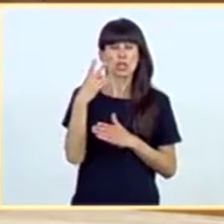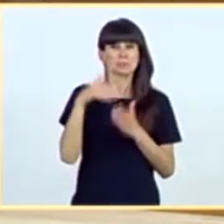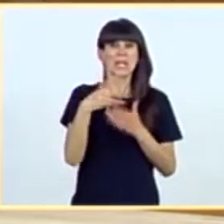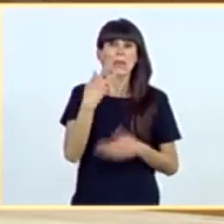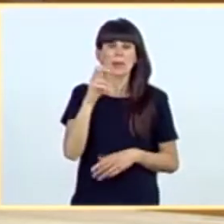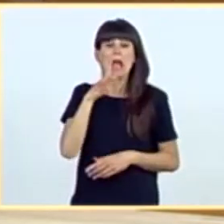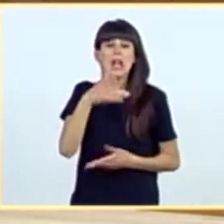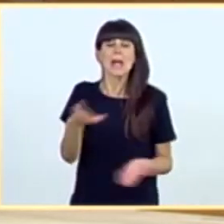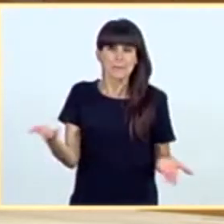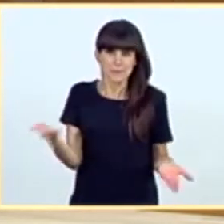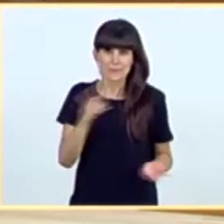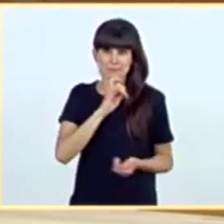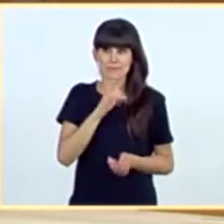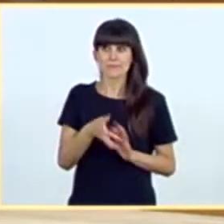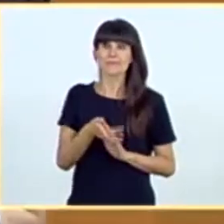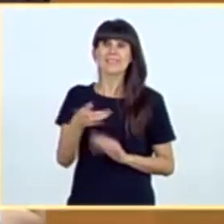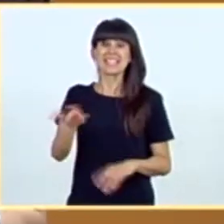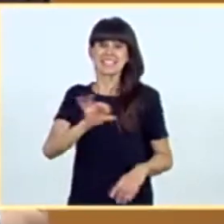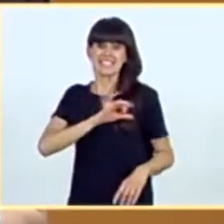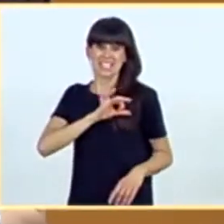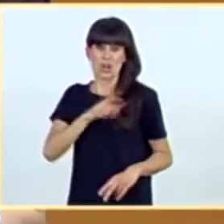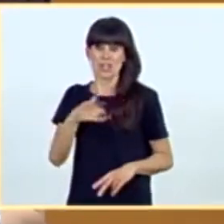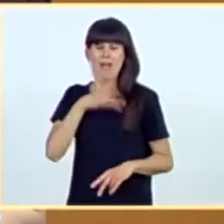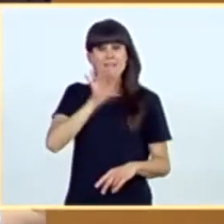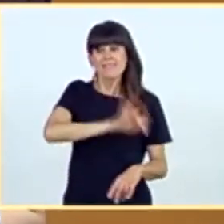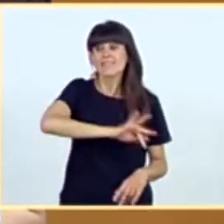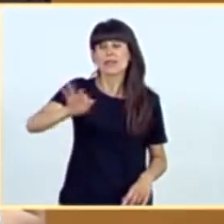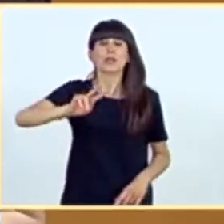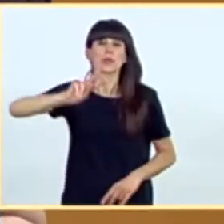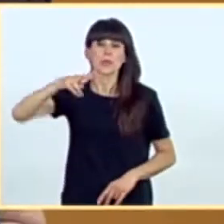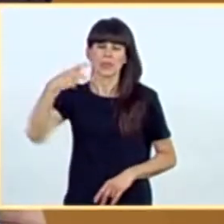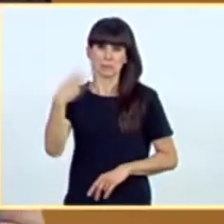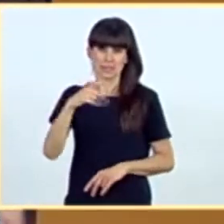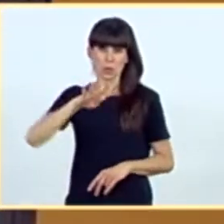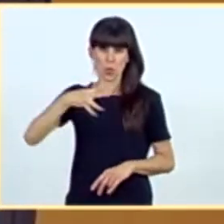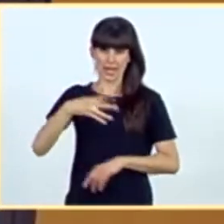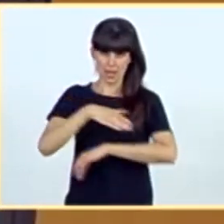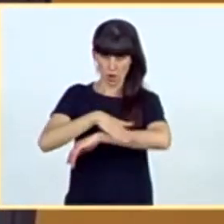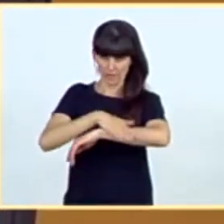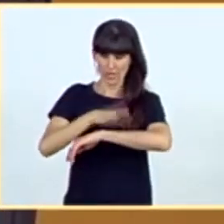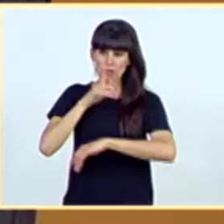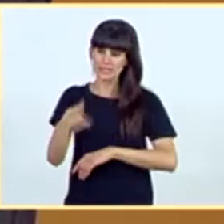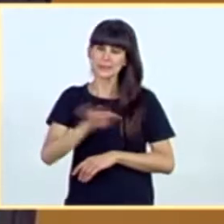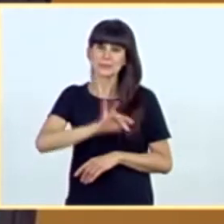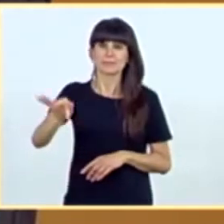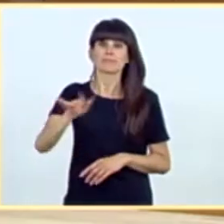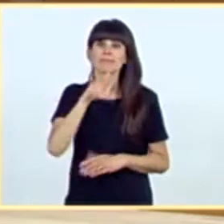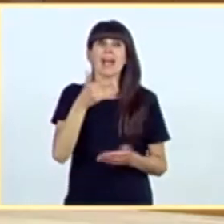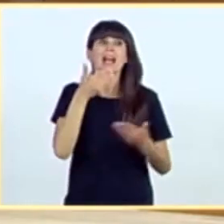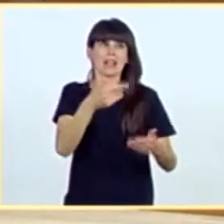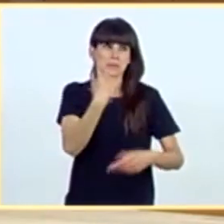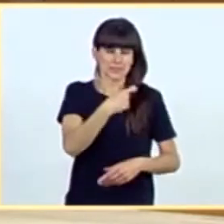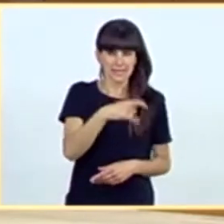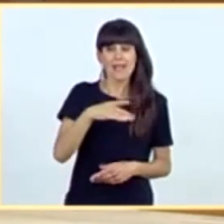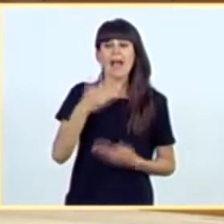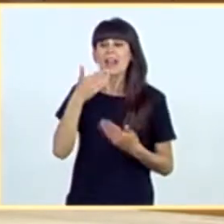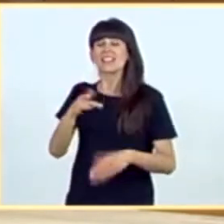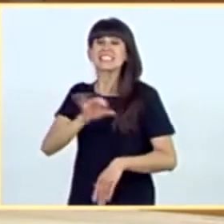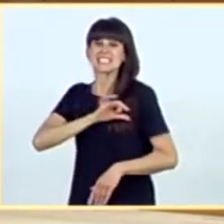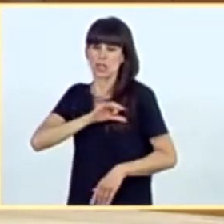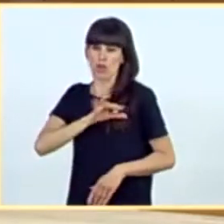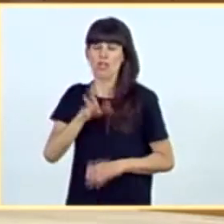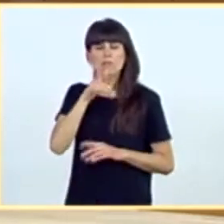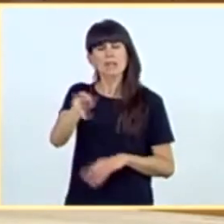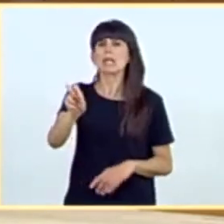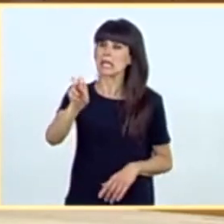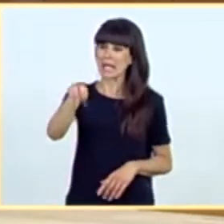Gracias, señoría. Tiene la palabra la vicepresidenta cuarta del Gobierno. Gracias, presidenta. Gracias, señoría. Tiene